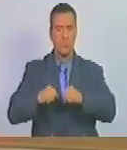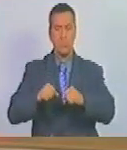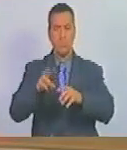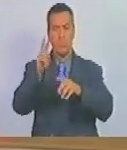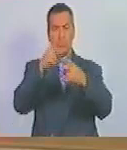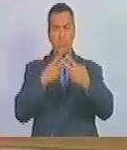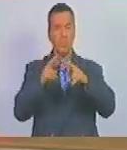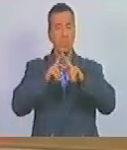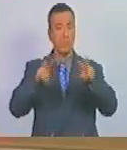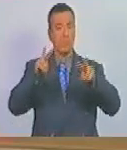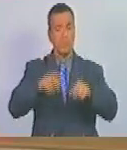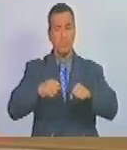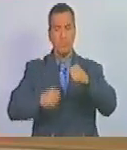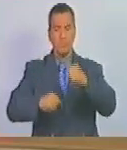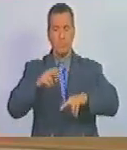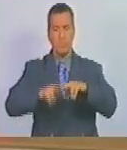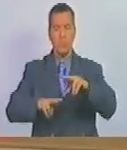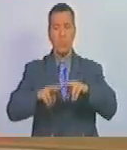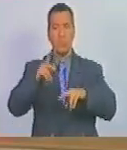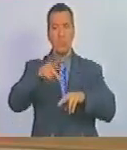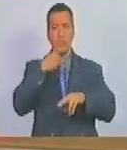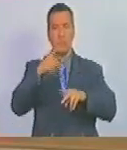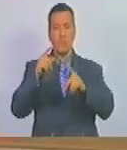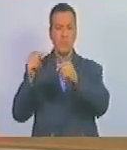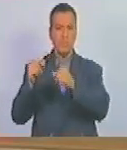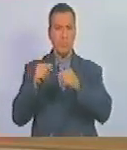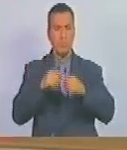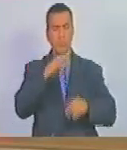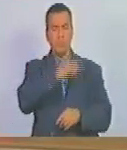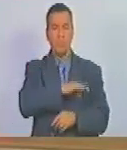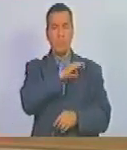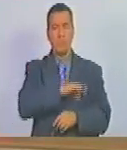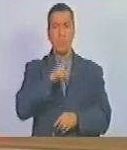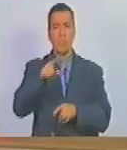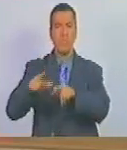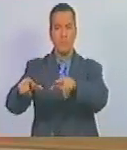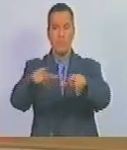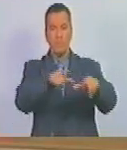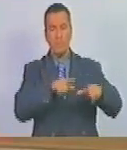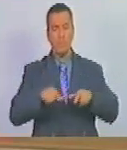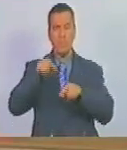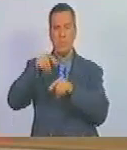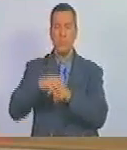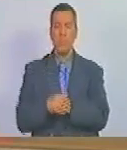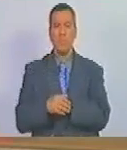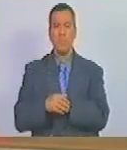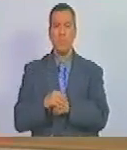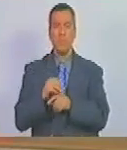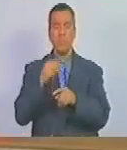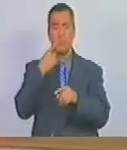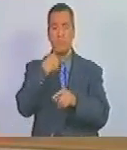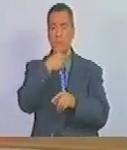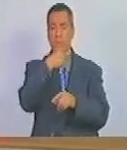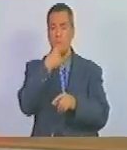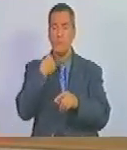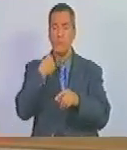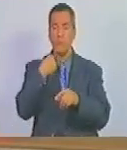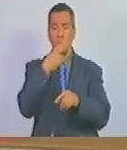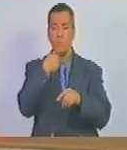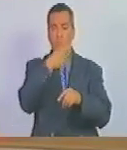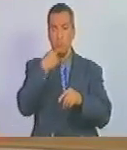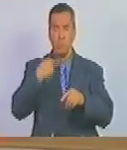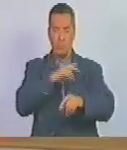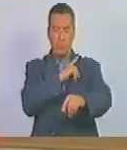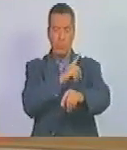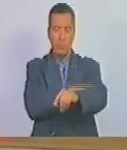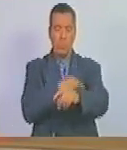paz y la estabilidad política económica y social en los territorios palestinos ocupados ilegalmente por la